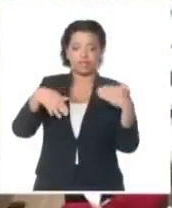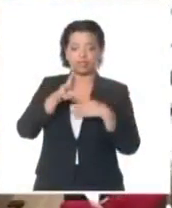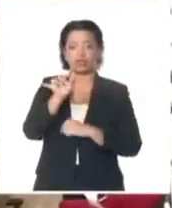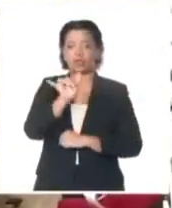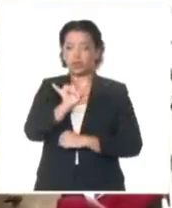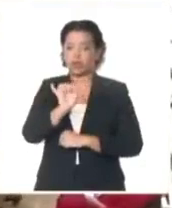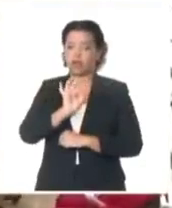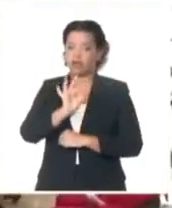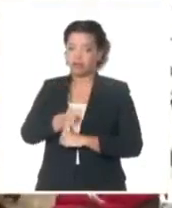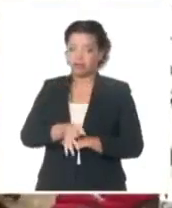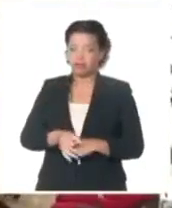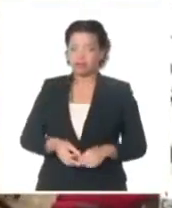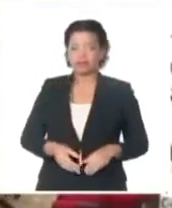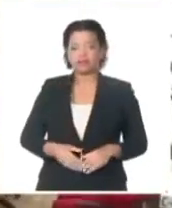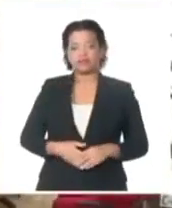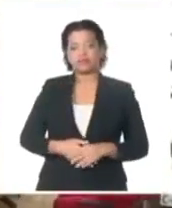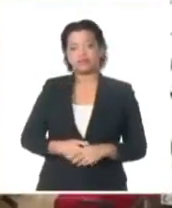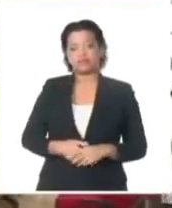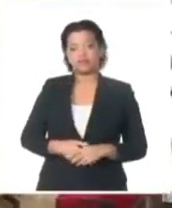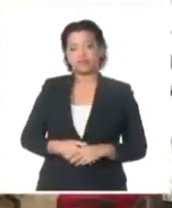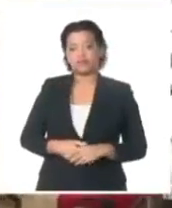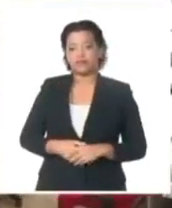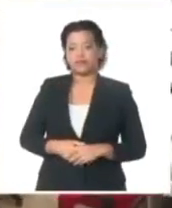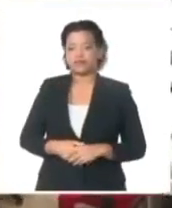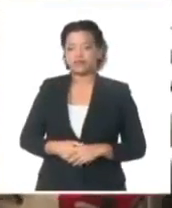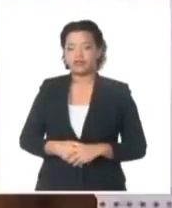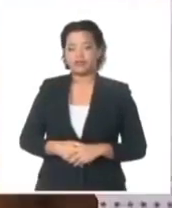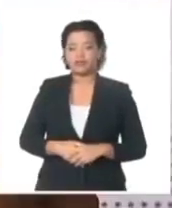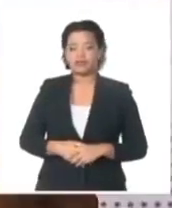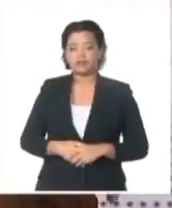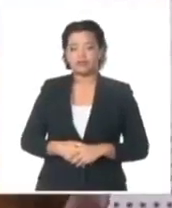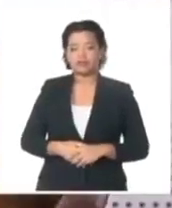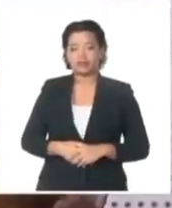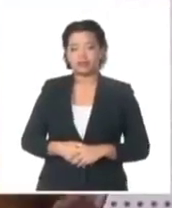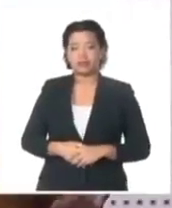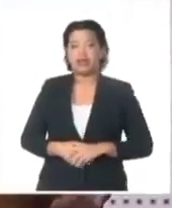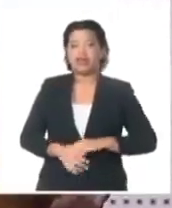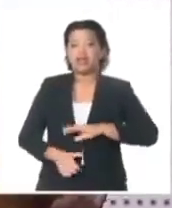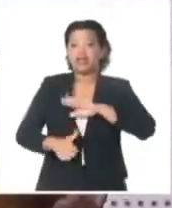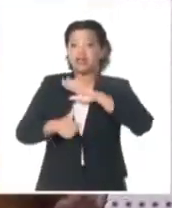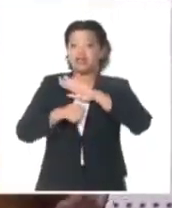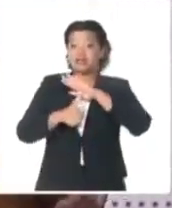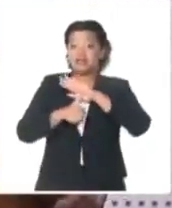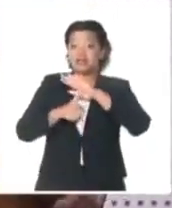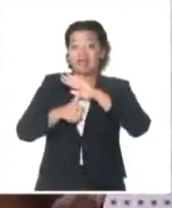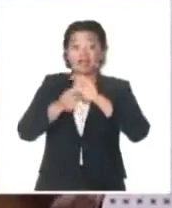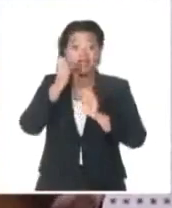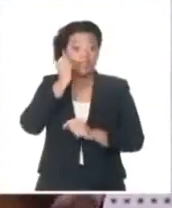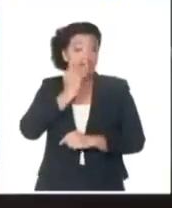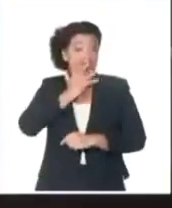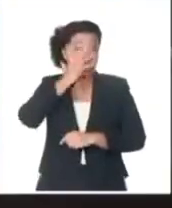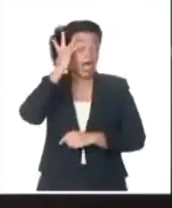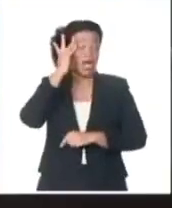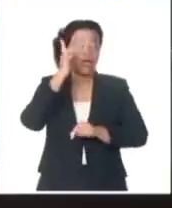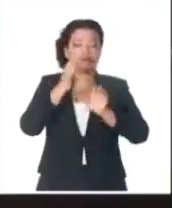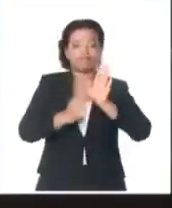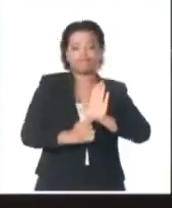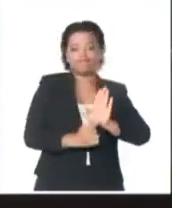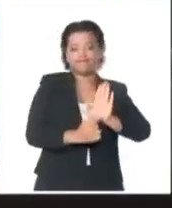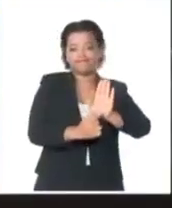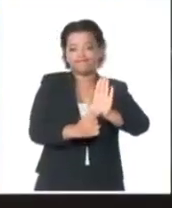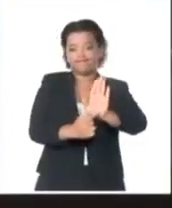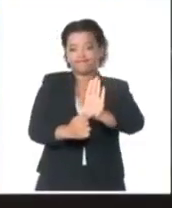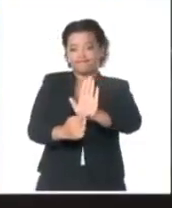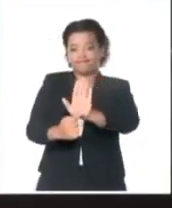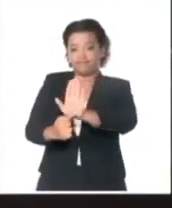El presidente de la República, Miguel Díaz Canel Bermúdez, presentó ante los diputados de la Asamblea